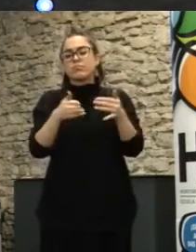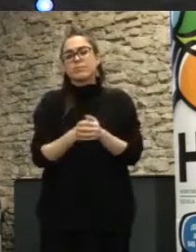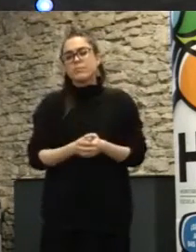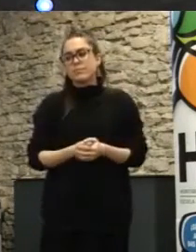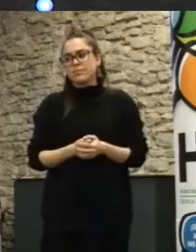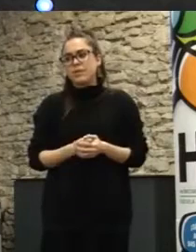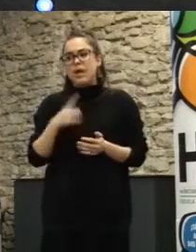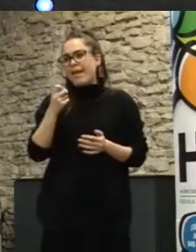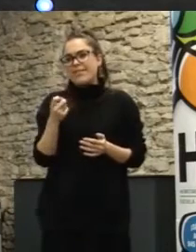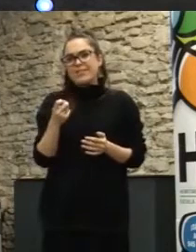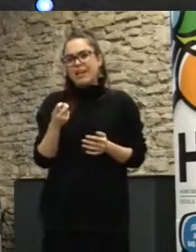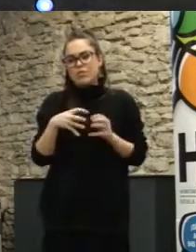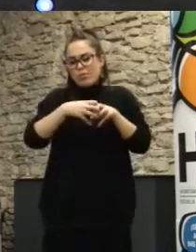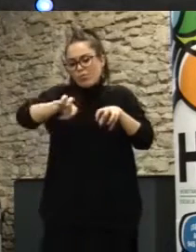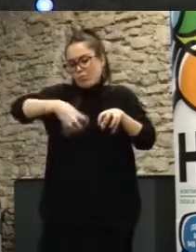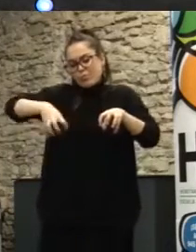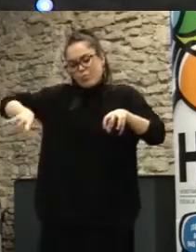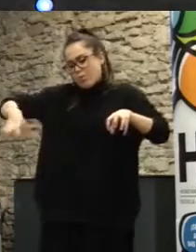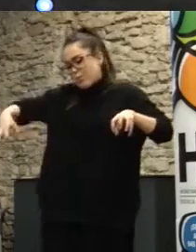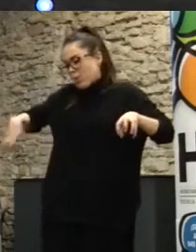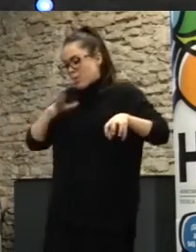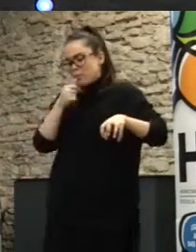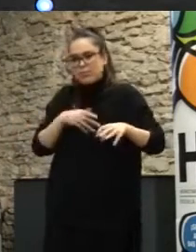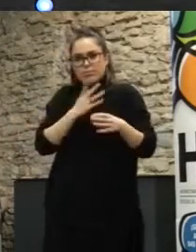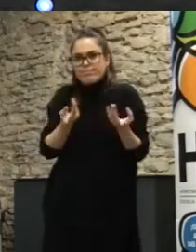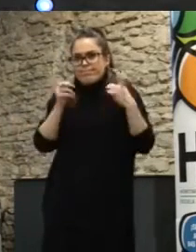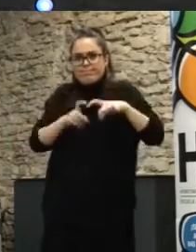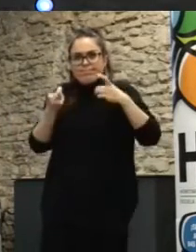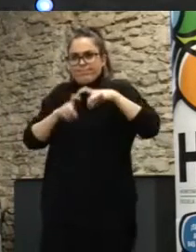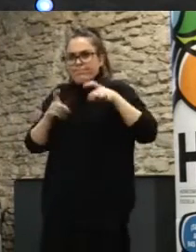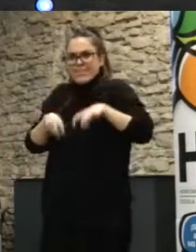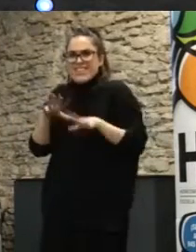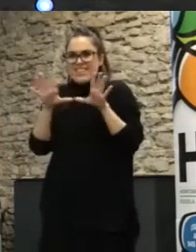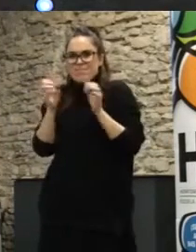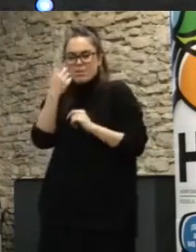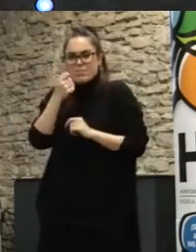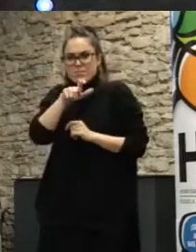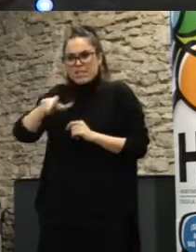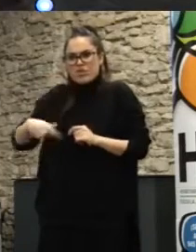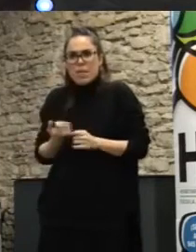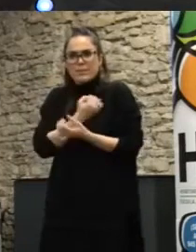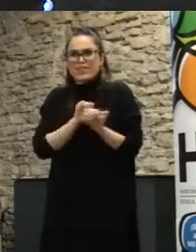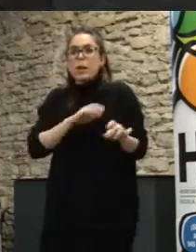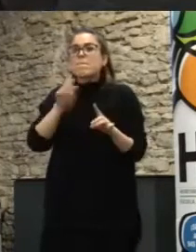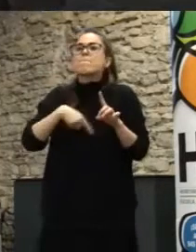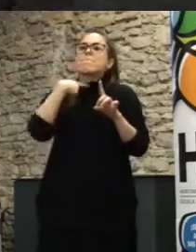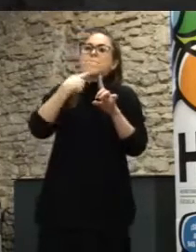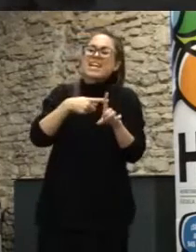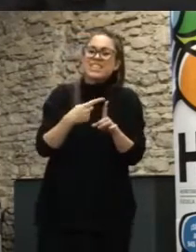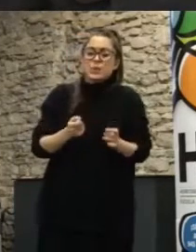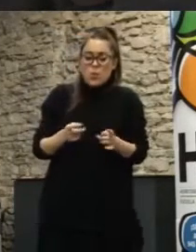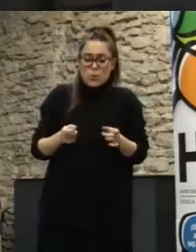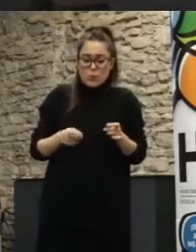tendríamos que separar esto en grupos hacerlo a lo largo de días o semanas y aún así estos tendrían unos costes que serían